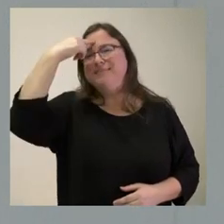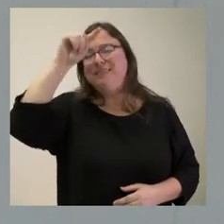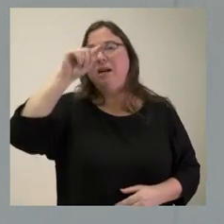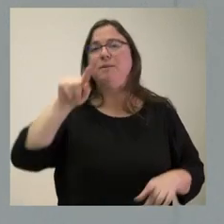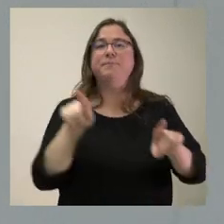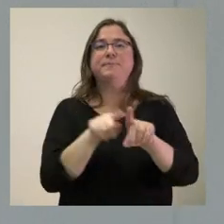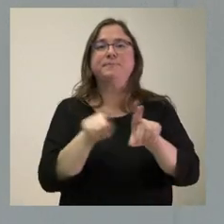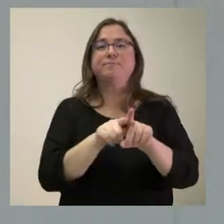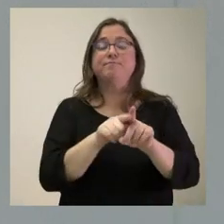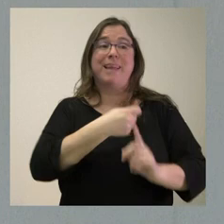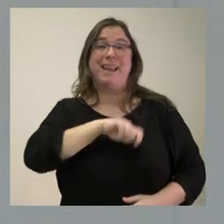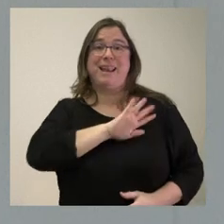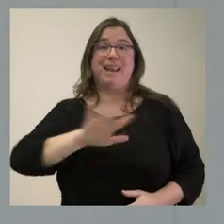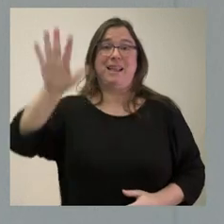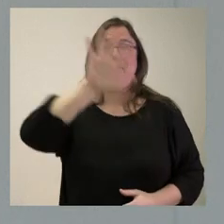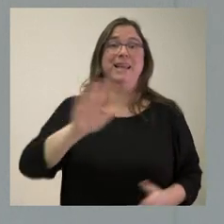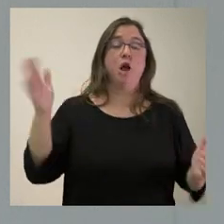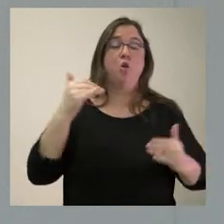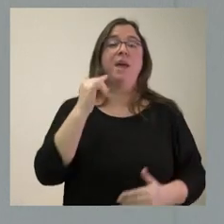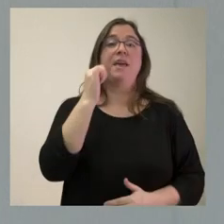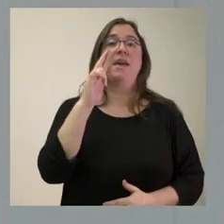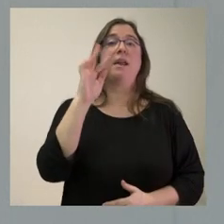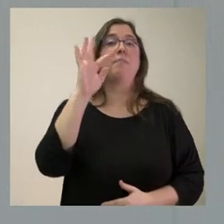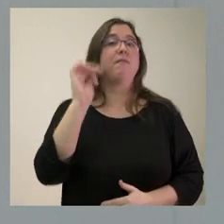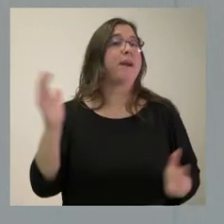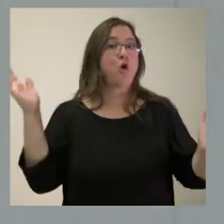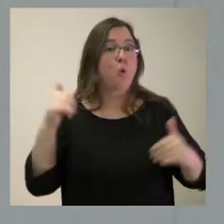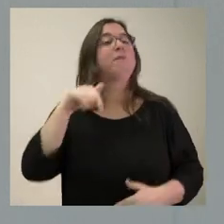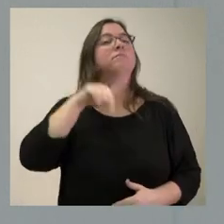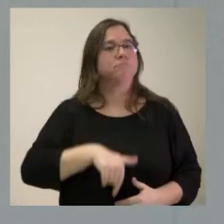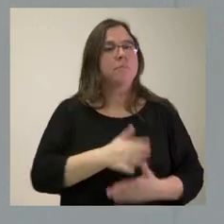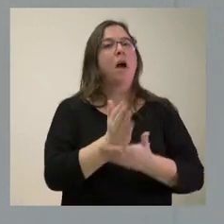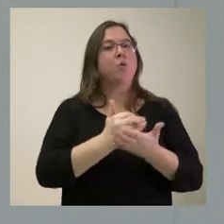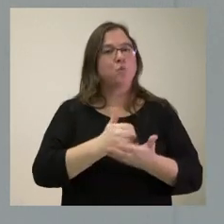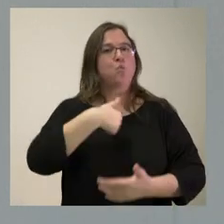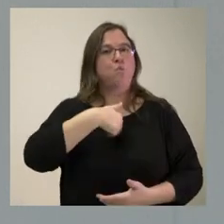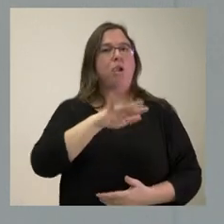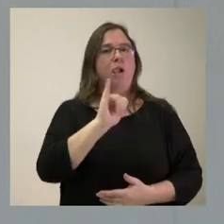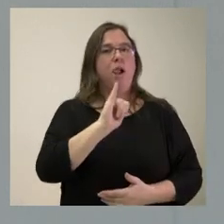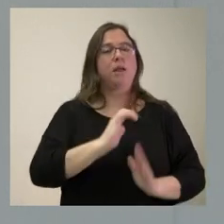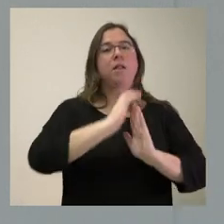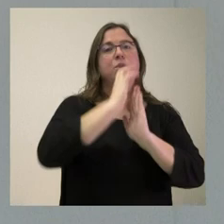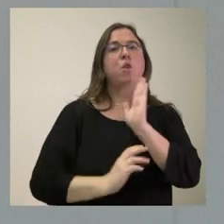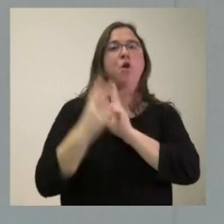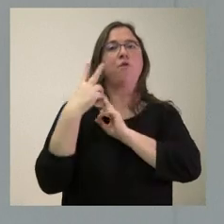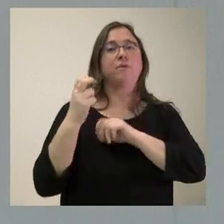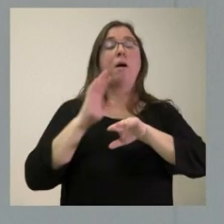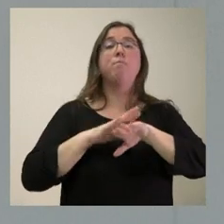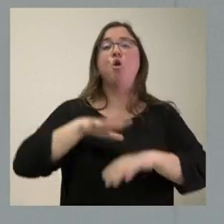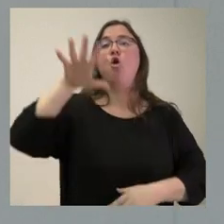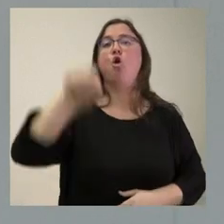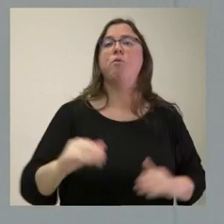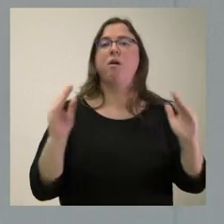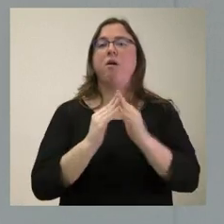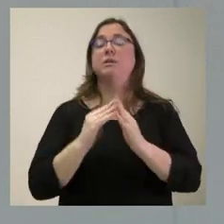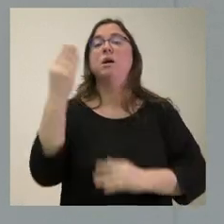tramo nacional del IRPF pero sí tenemos en el tramo autonómico una adquisición fiscal por la adquisición de vivienda para